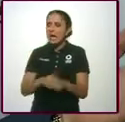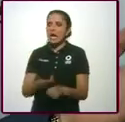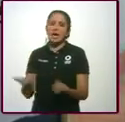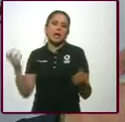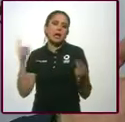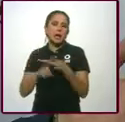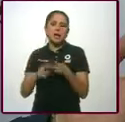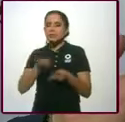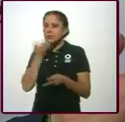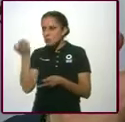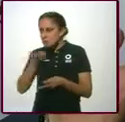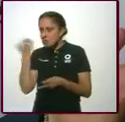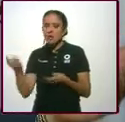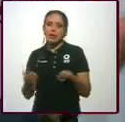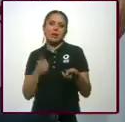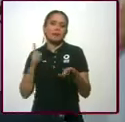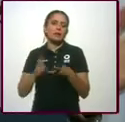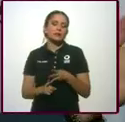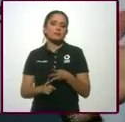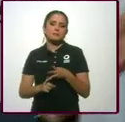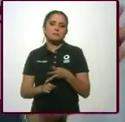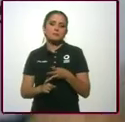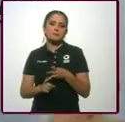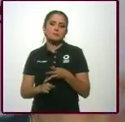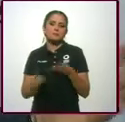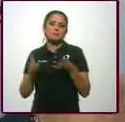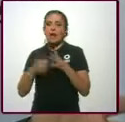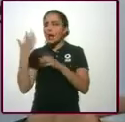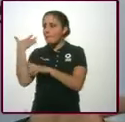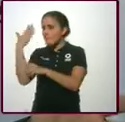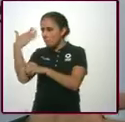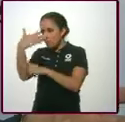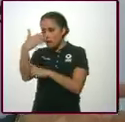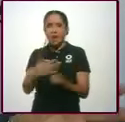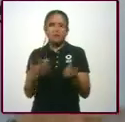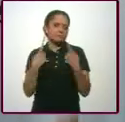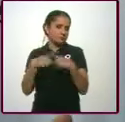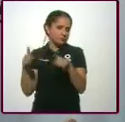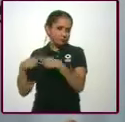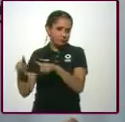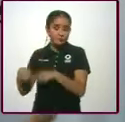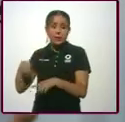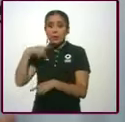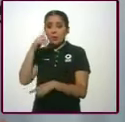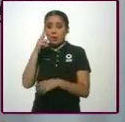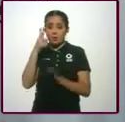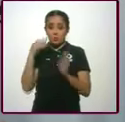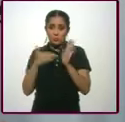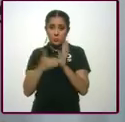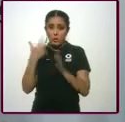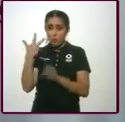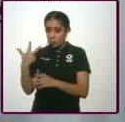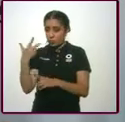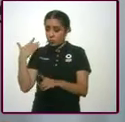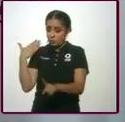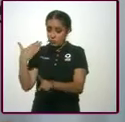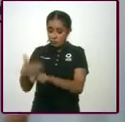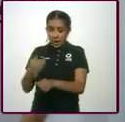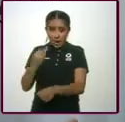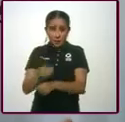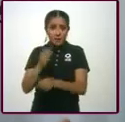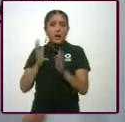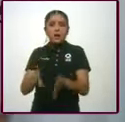escuelas, ambulancias y todo eso. Pero del 2008 para la fecha ya no se ha dado eso.